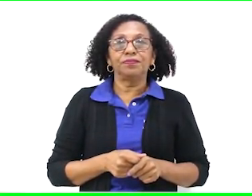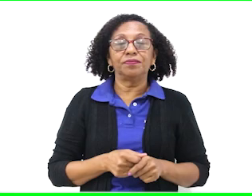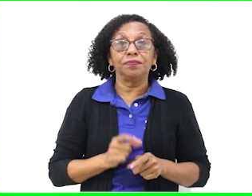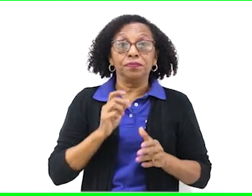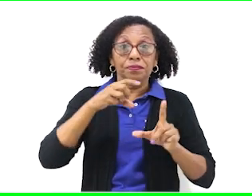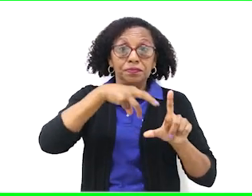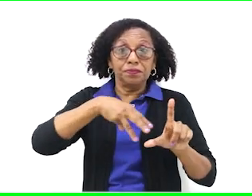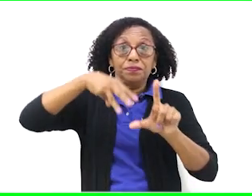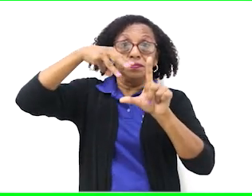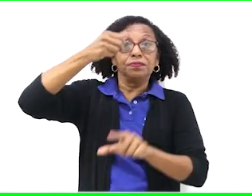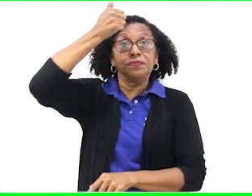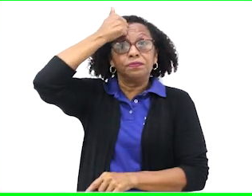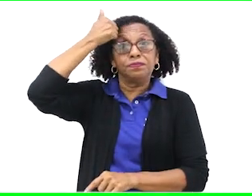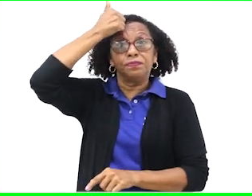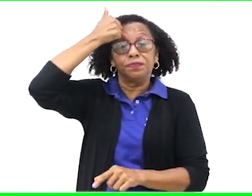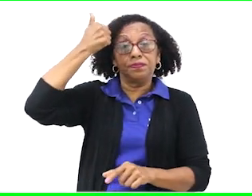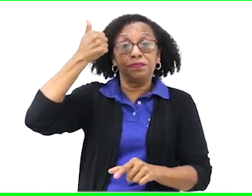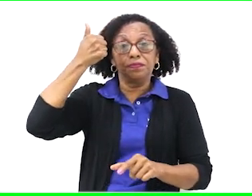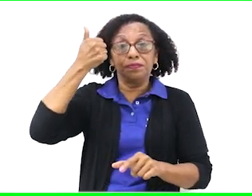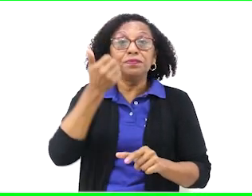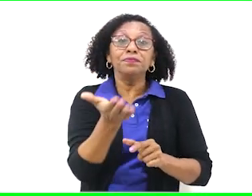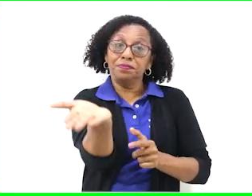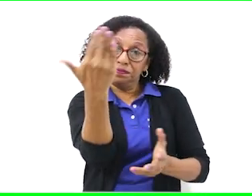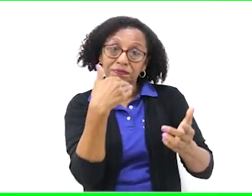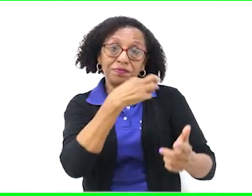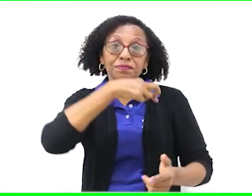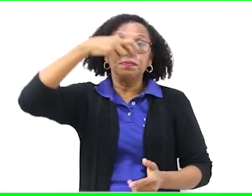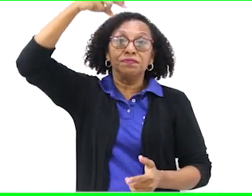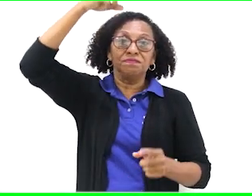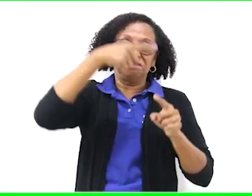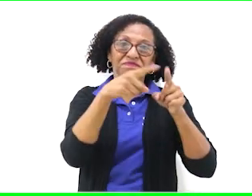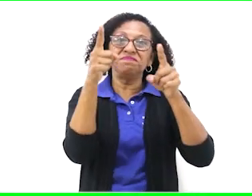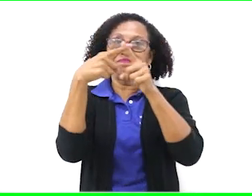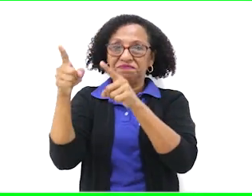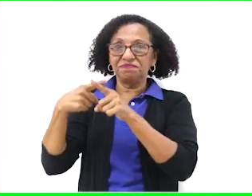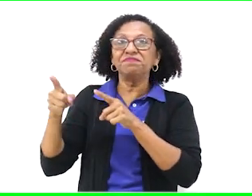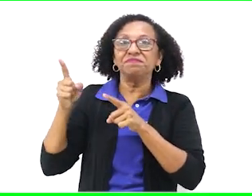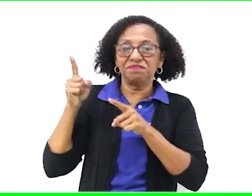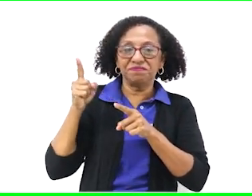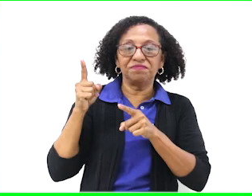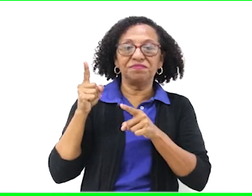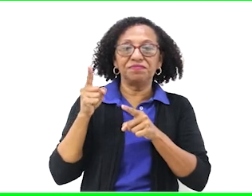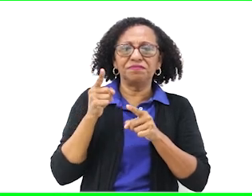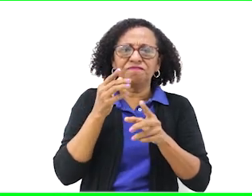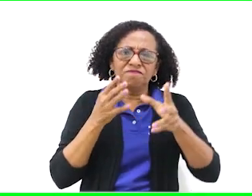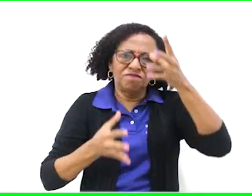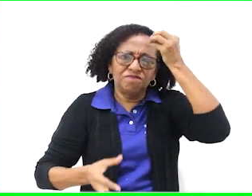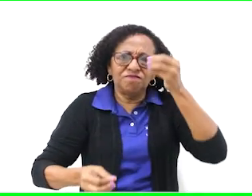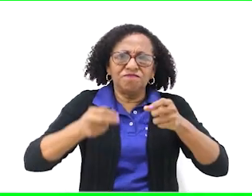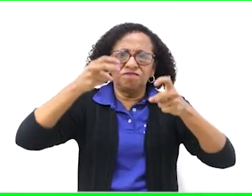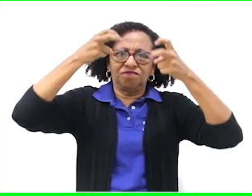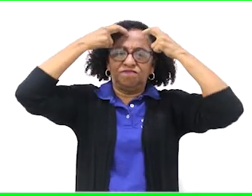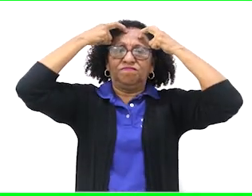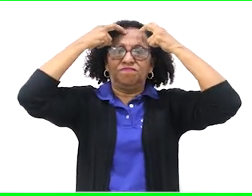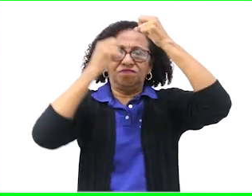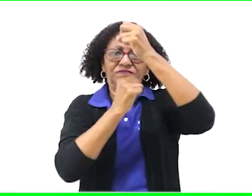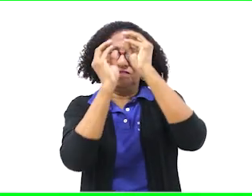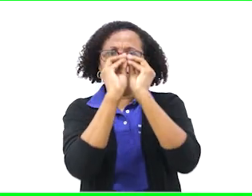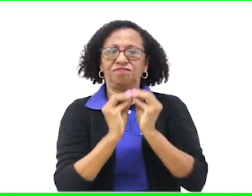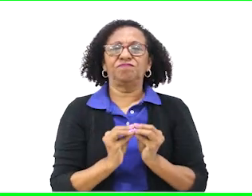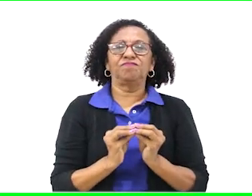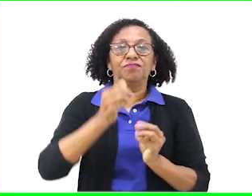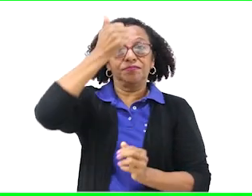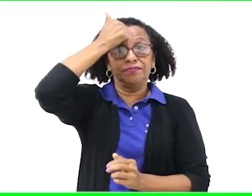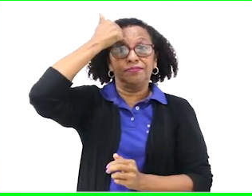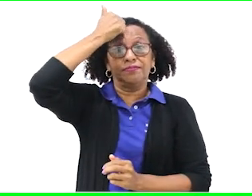Esta maestría en pedagogía invita a profesionales de diferentes disciplinas a enriquecer su formación